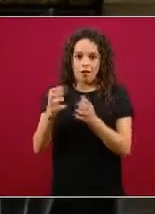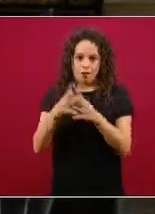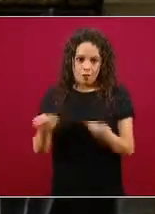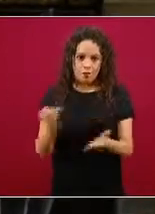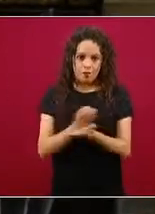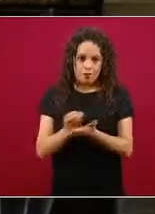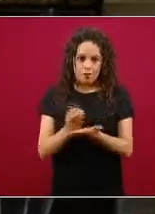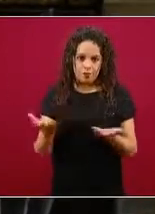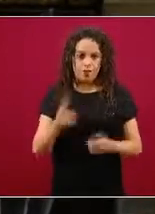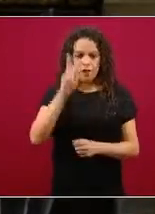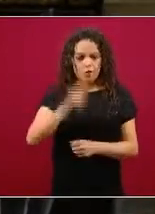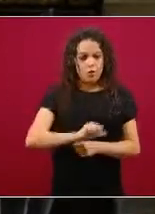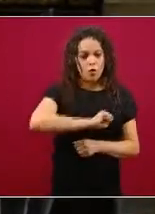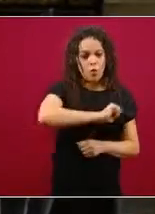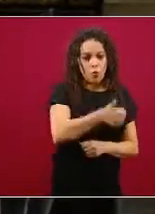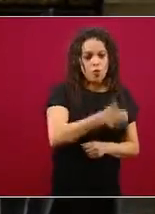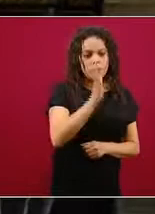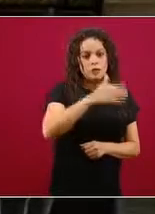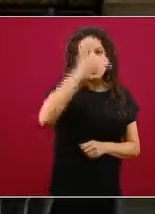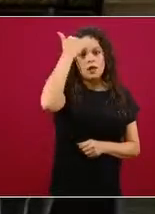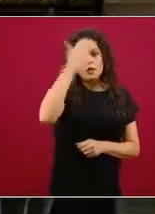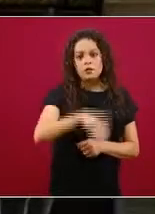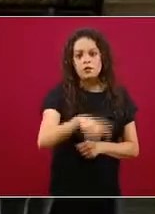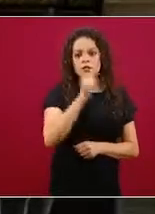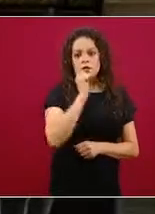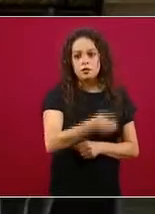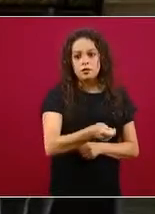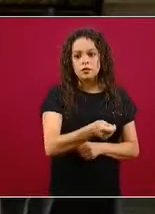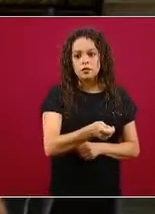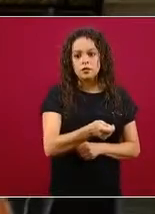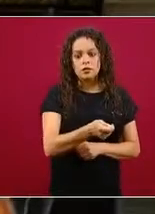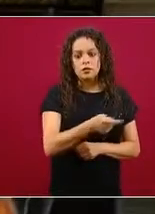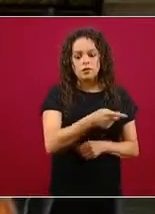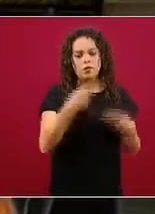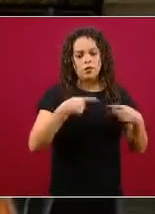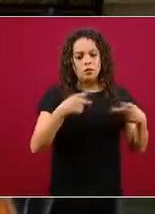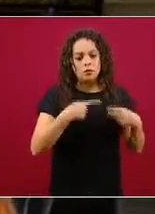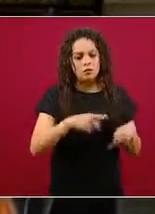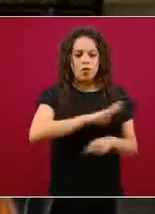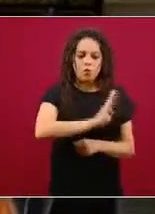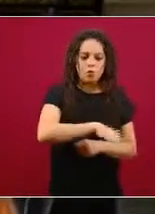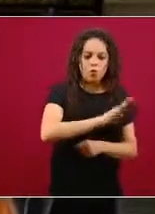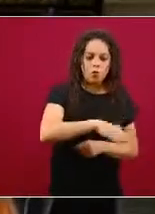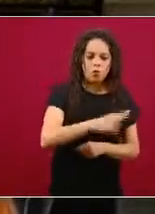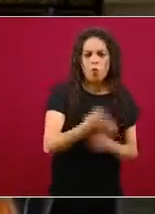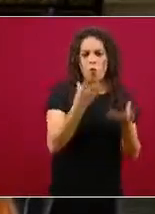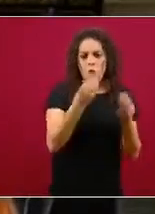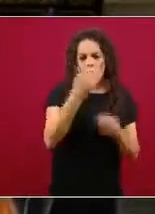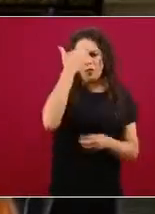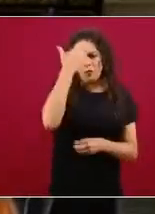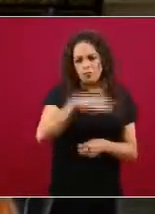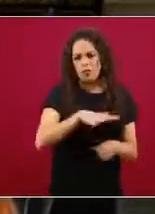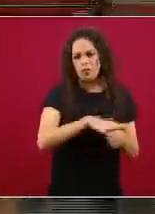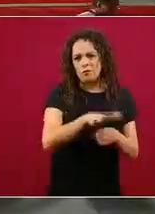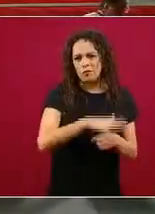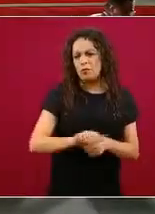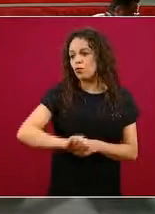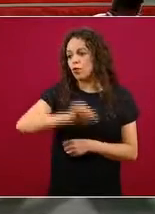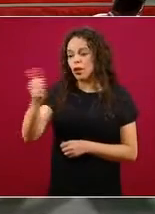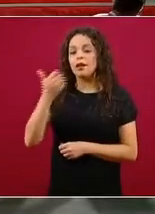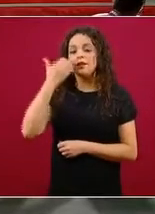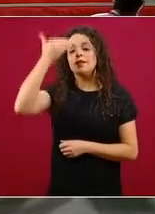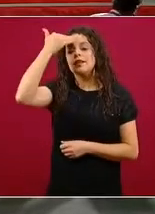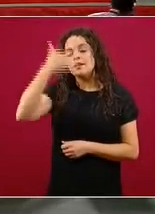a nuestro alrededor, también ya de casos positivos, de casos de gente que ya ha sanado. Muchas gracias.